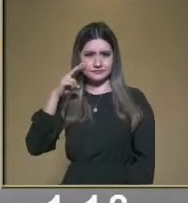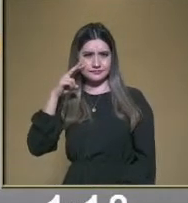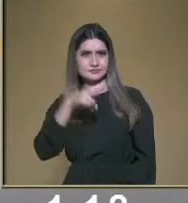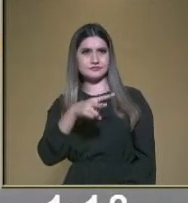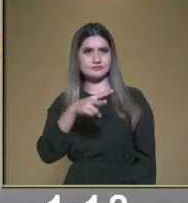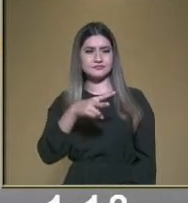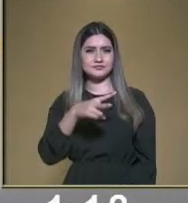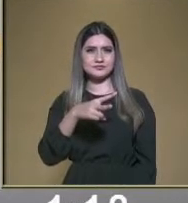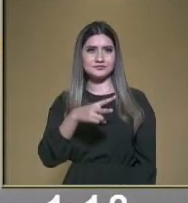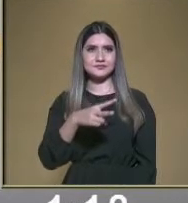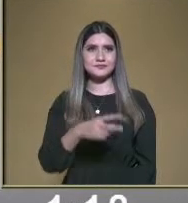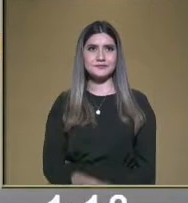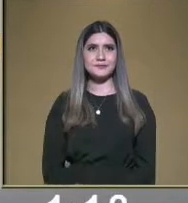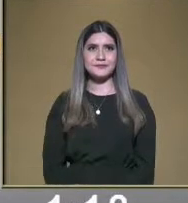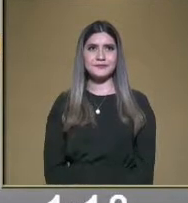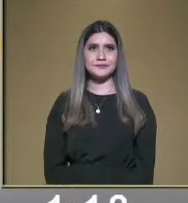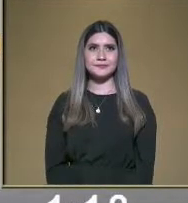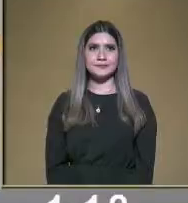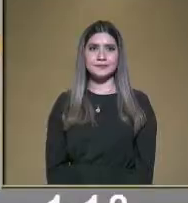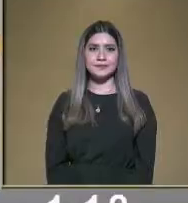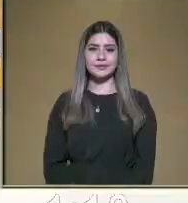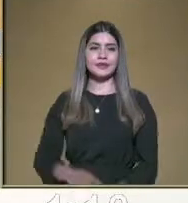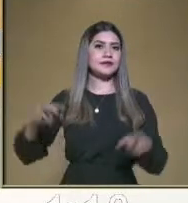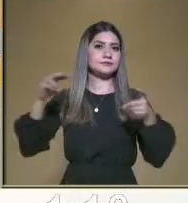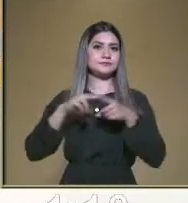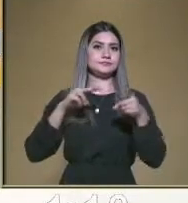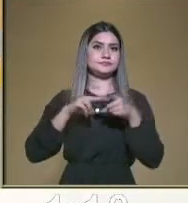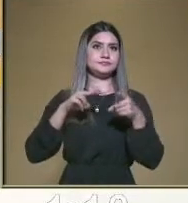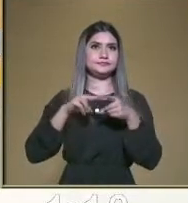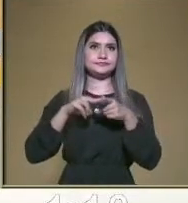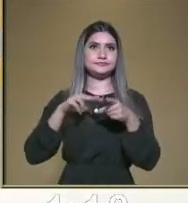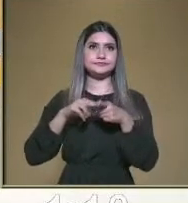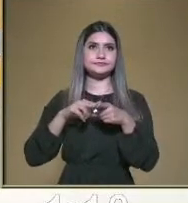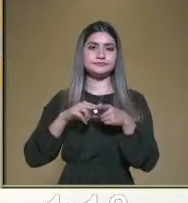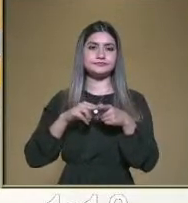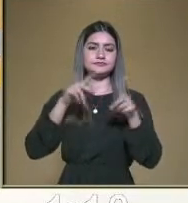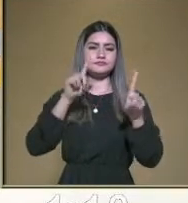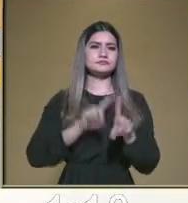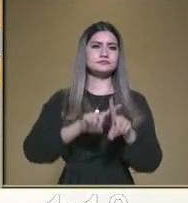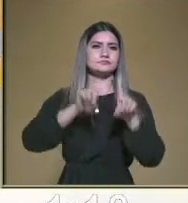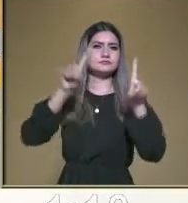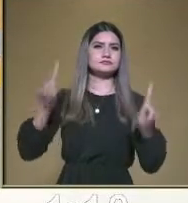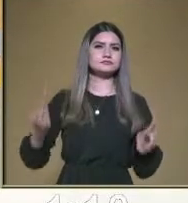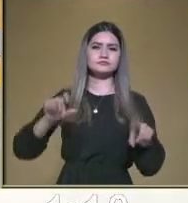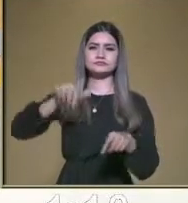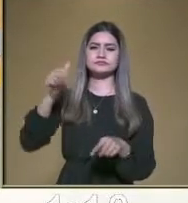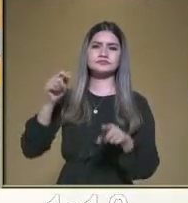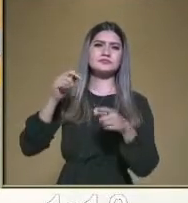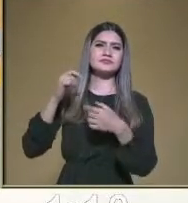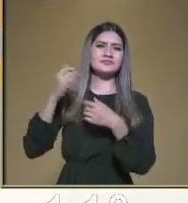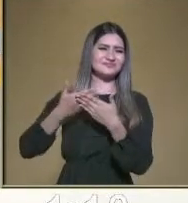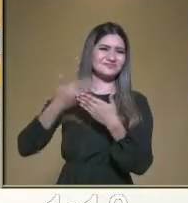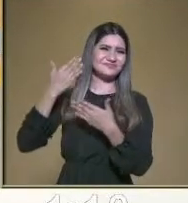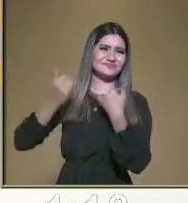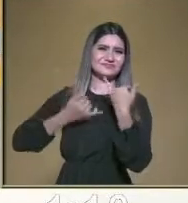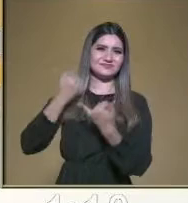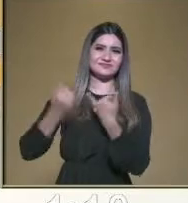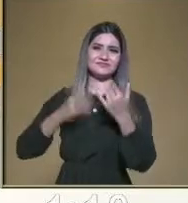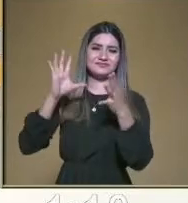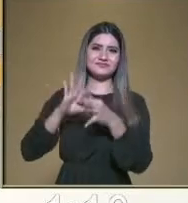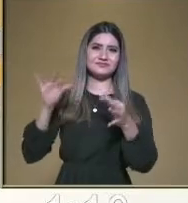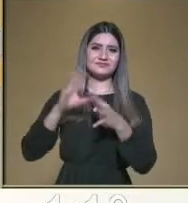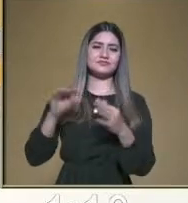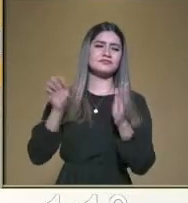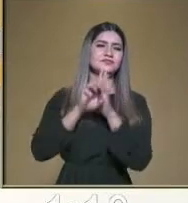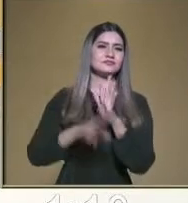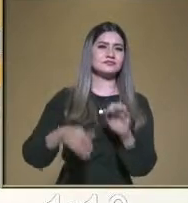este juego es un juego de patio. Y aquí, la diferencia de los demás que han jugado, en vez de los números,